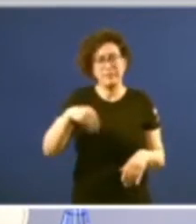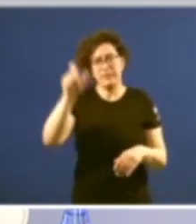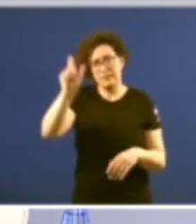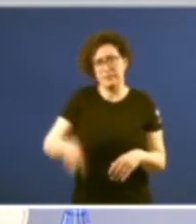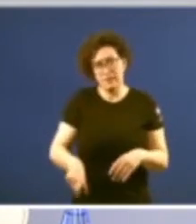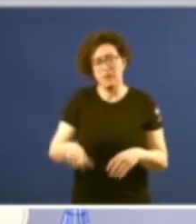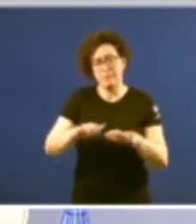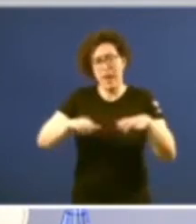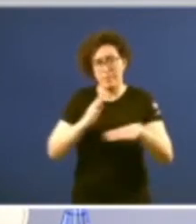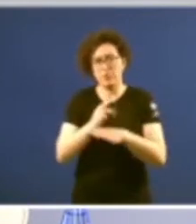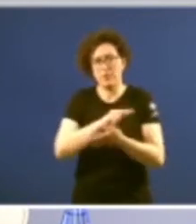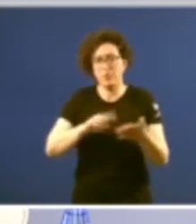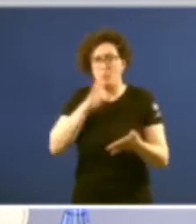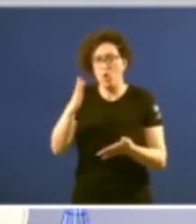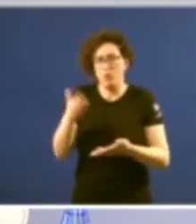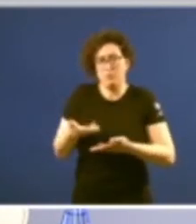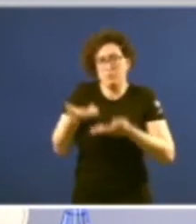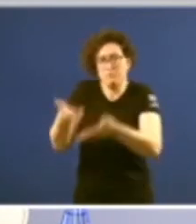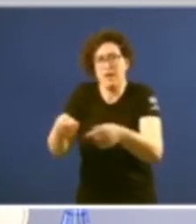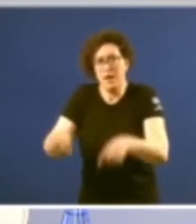Galicia por estar hoxe aquí